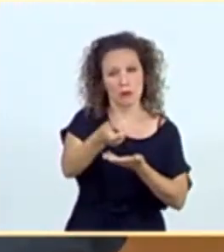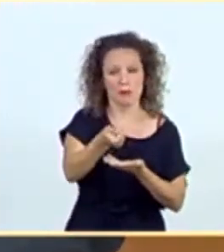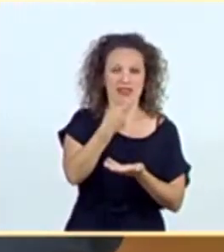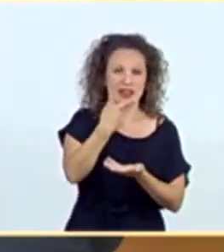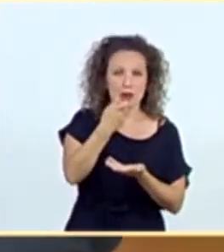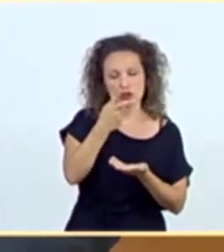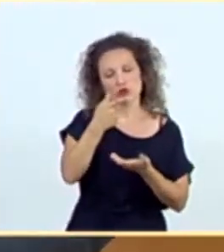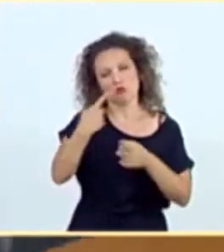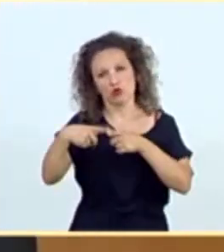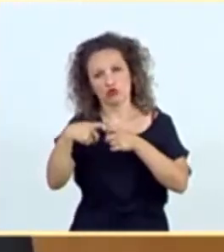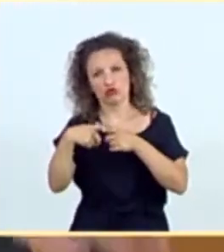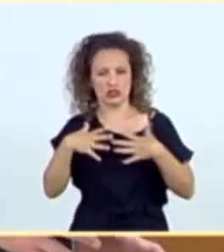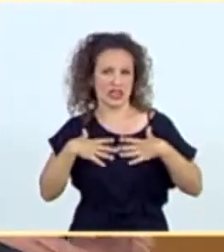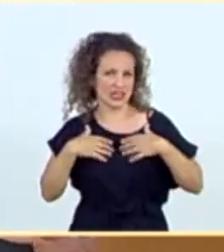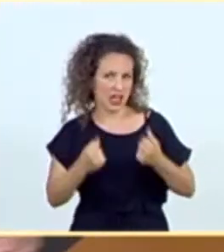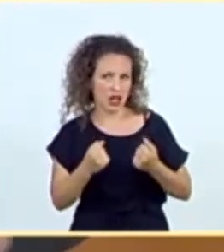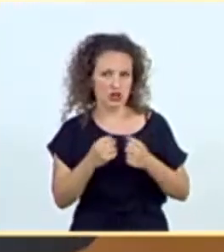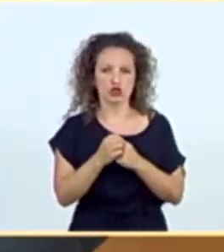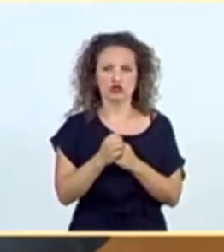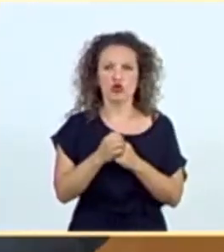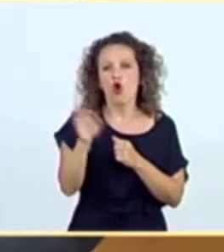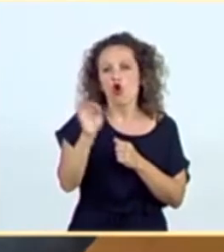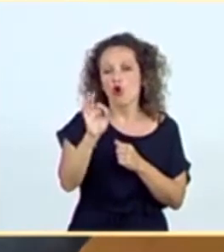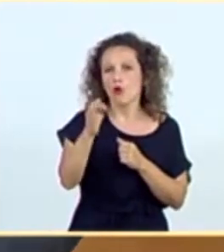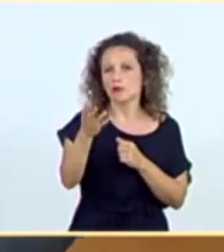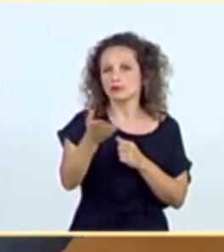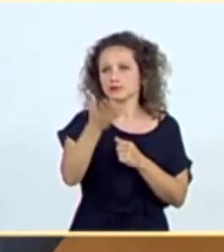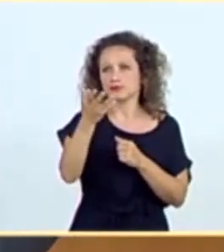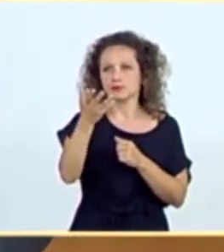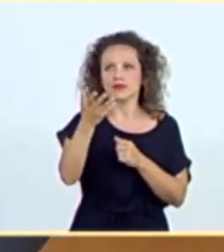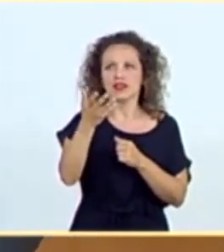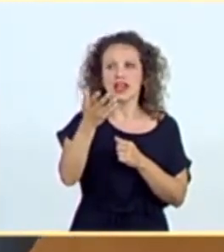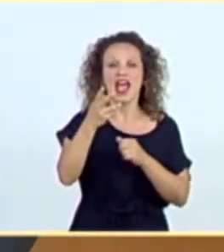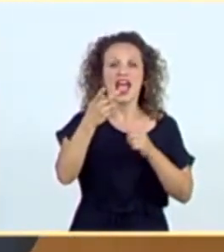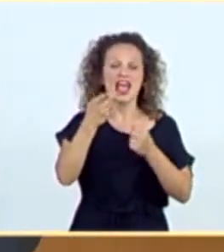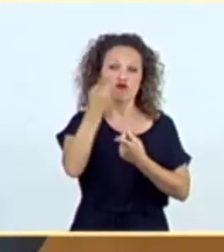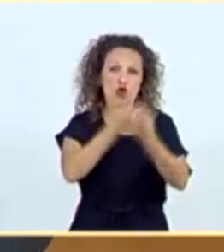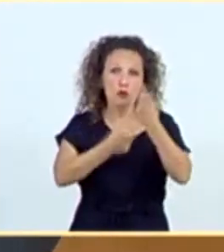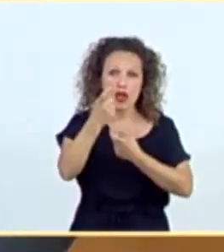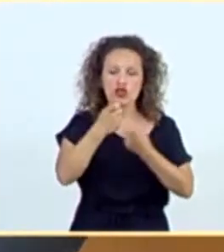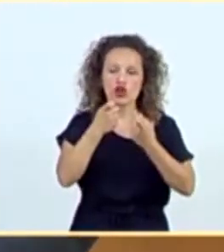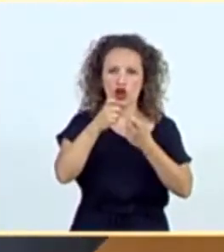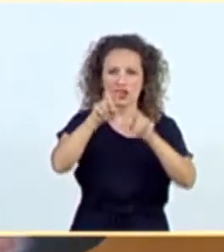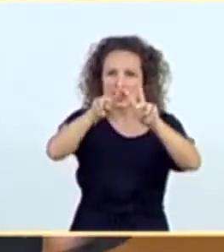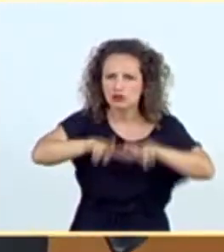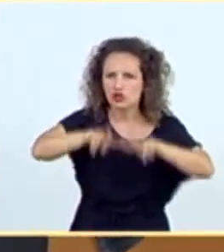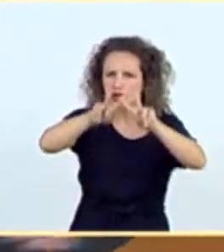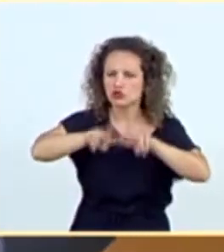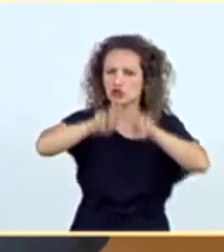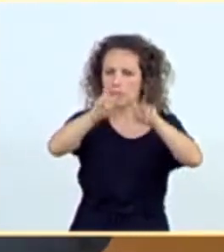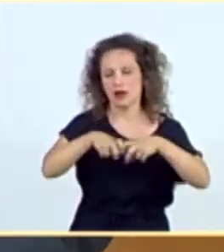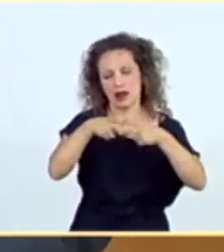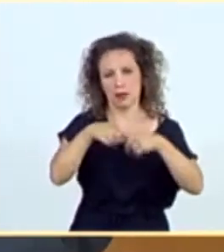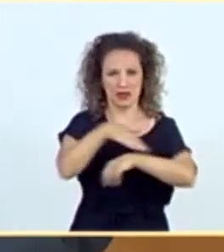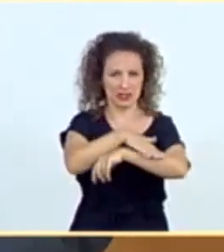sanitarios, se establecen obligaciones de remisión de información al Ministerio de Sanidad y se recuerda a las comunidades autónomas la